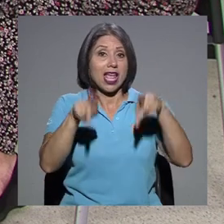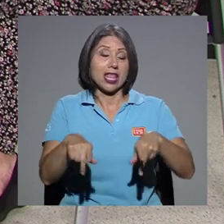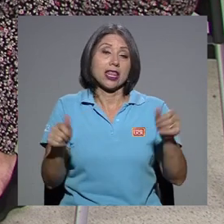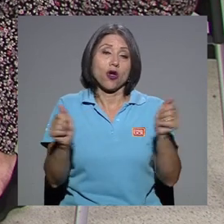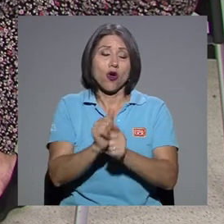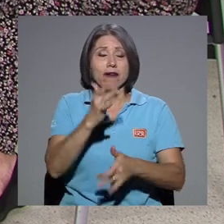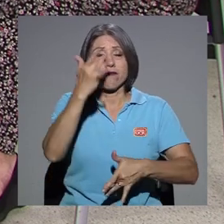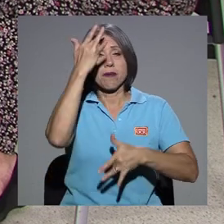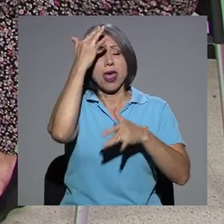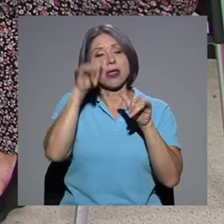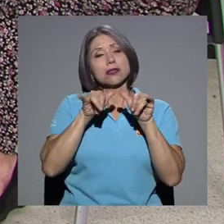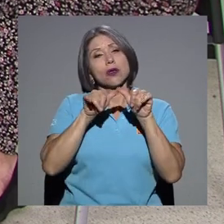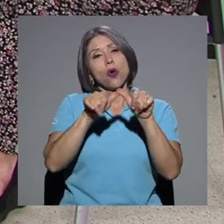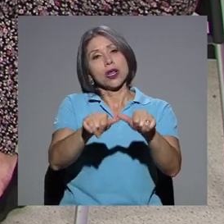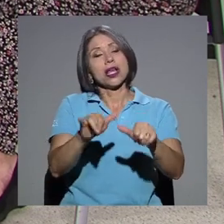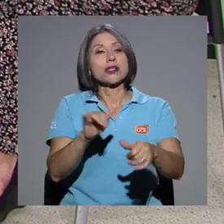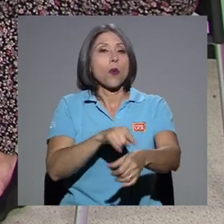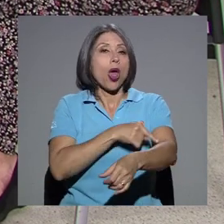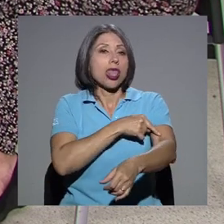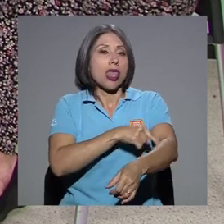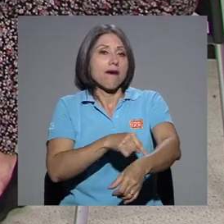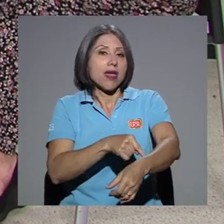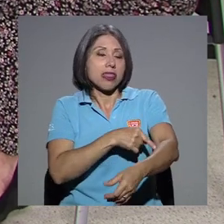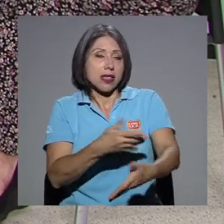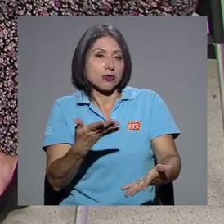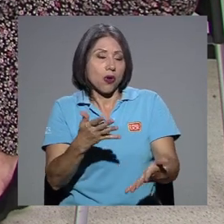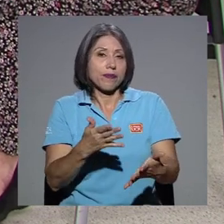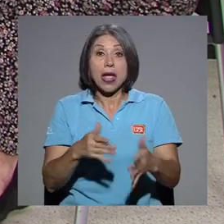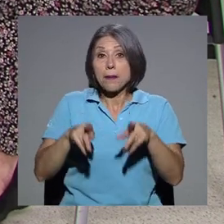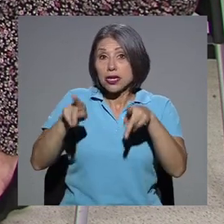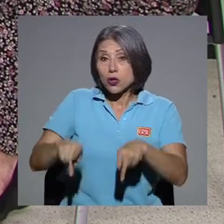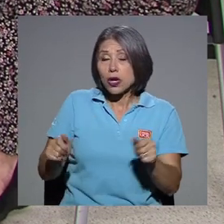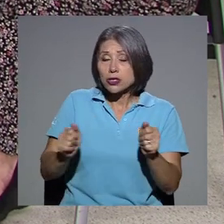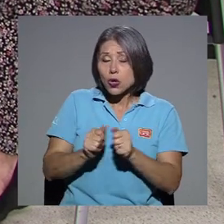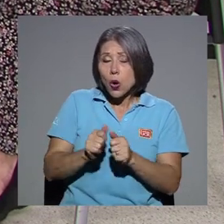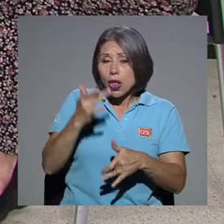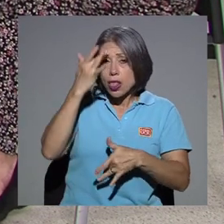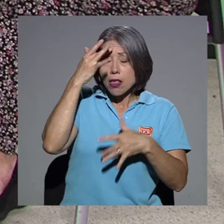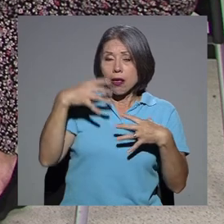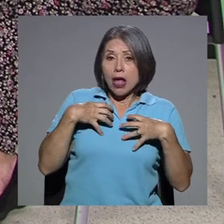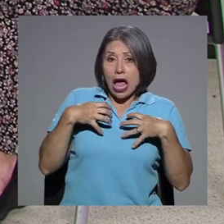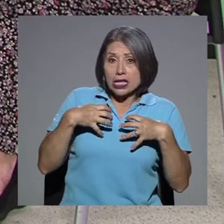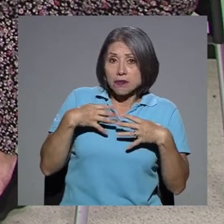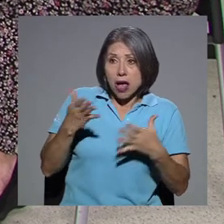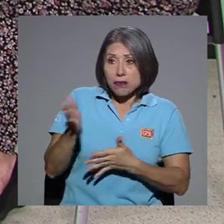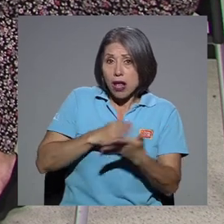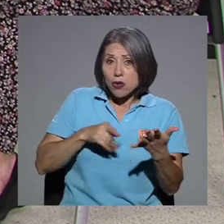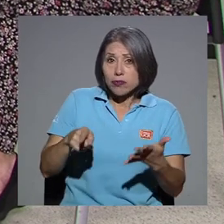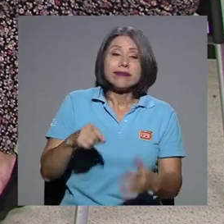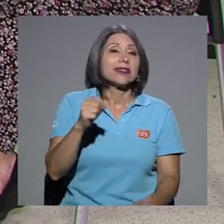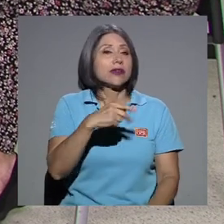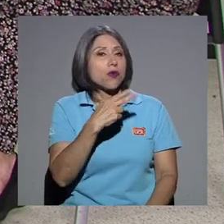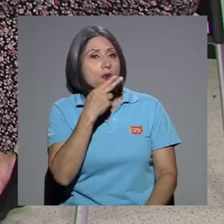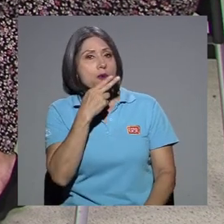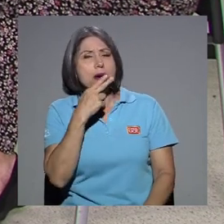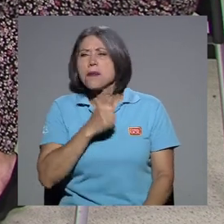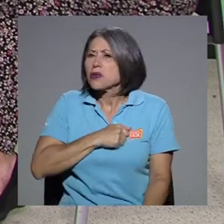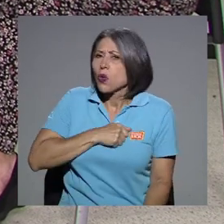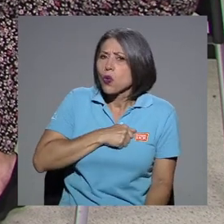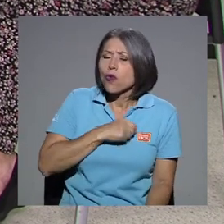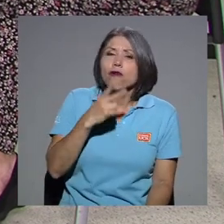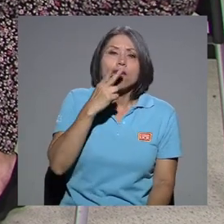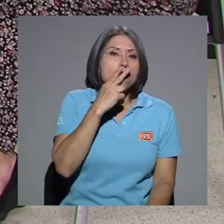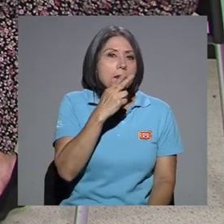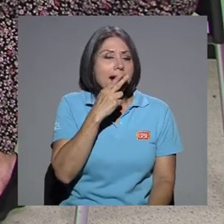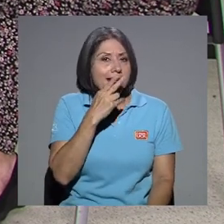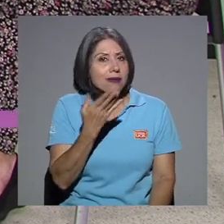diabetes o... Y las personas con asma o que ya tienen algún padecimiento, ¿verdad? Eso es porque tendrían de fumado. ¿Las defensas, perdón? Fumado. Ah,